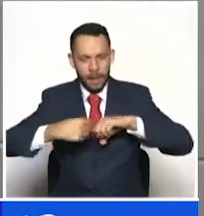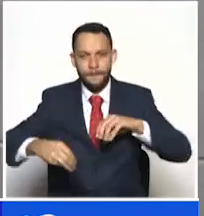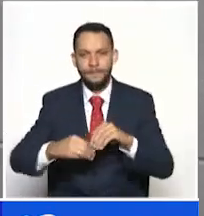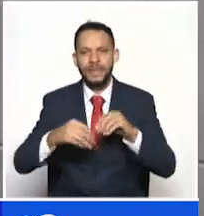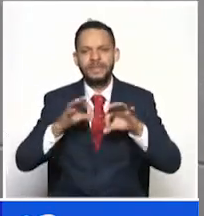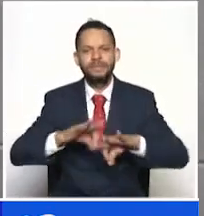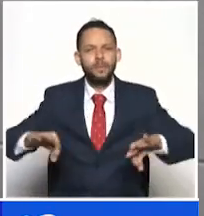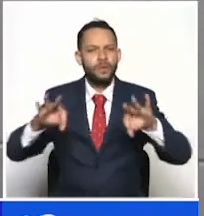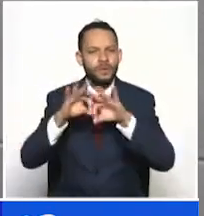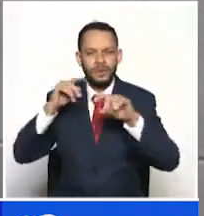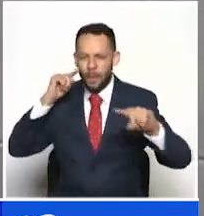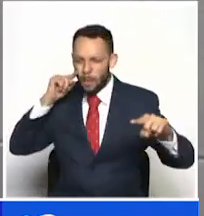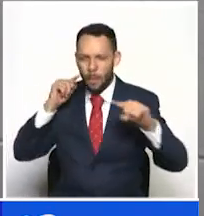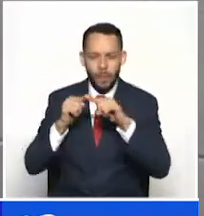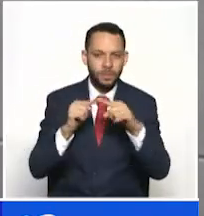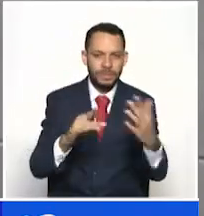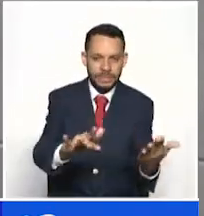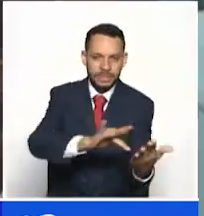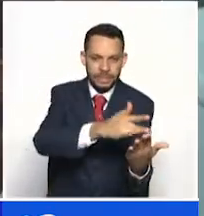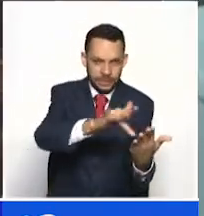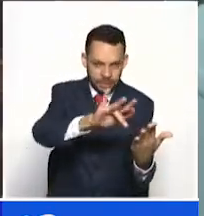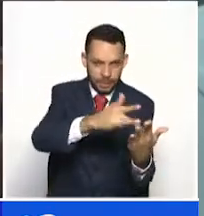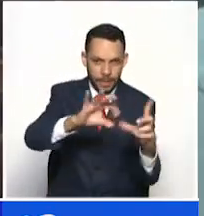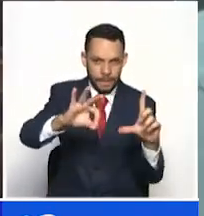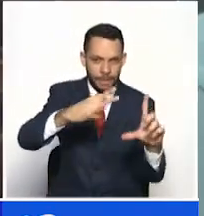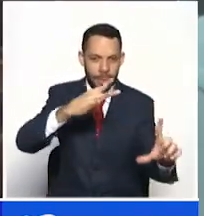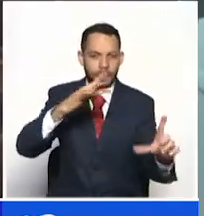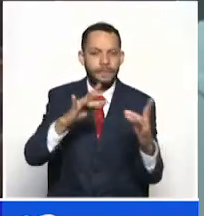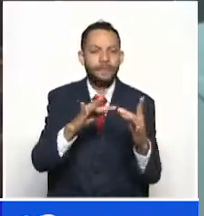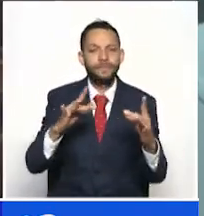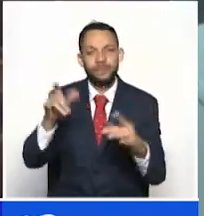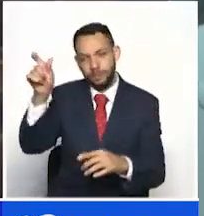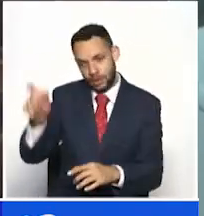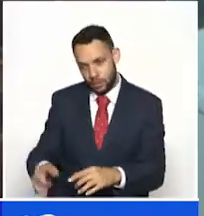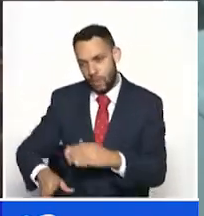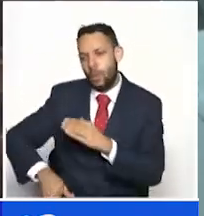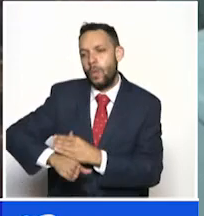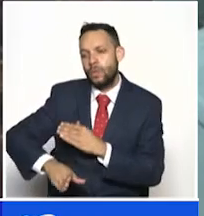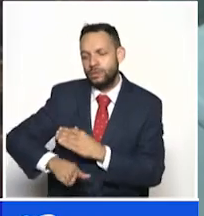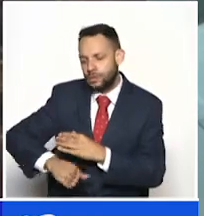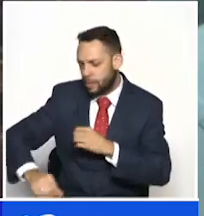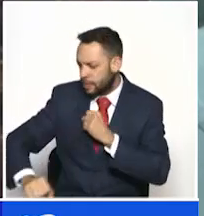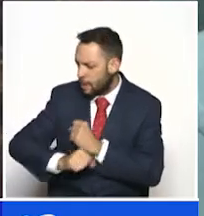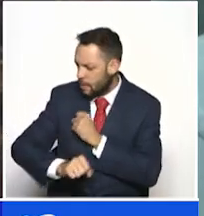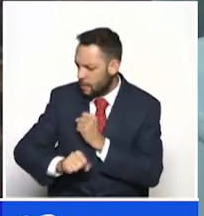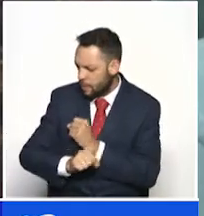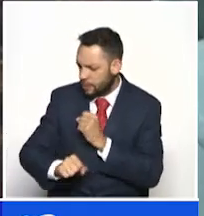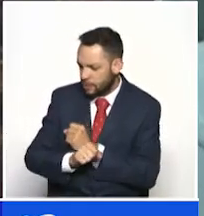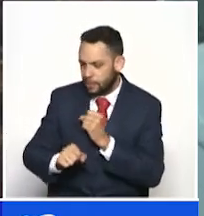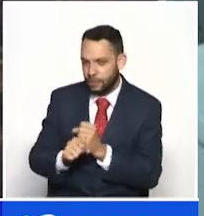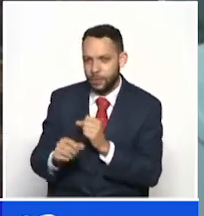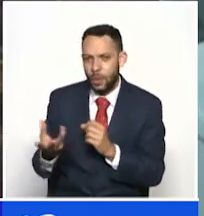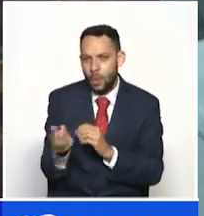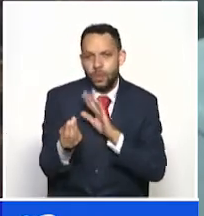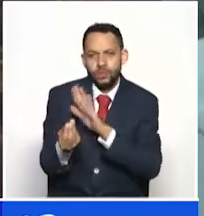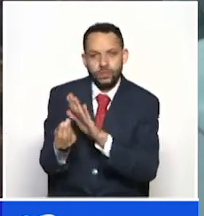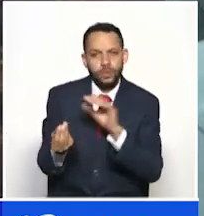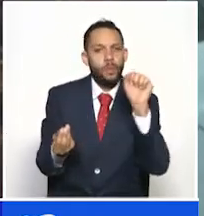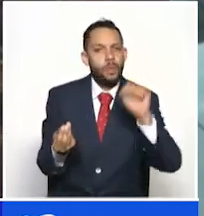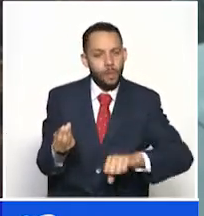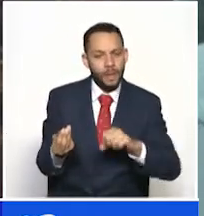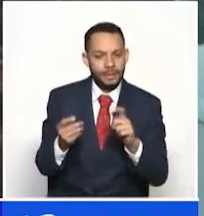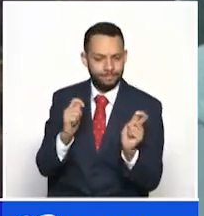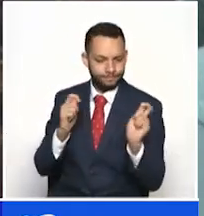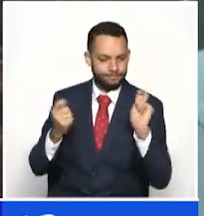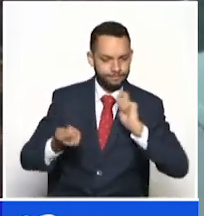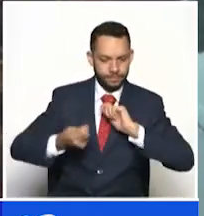es hacia donde le apunta la Lotería del Quindío. Los loteros han sido fundamentales y lo siguen siendo. De hecho, ahorita también estamos pensando cómo ellos dentro de la transformación